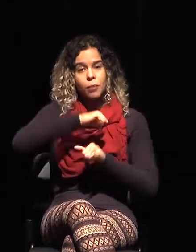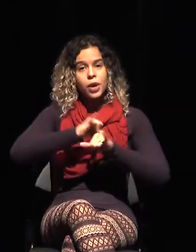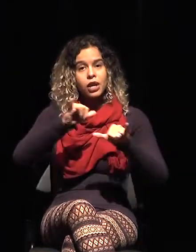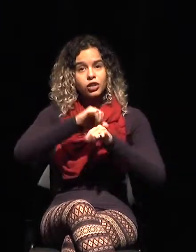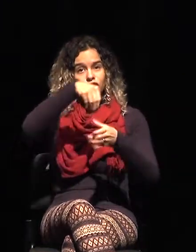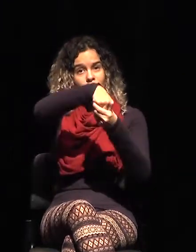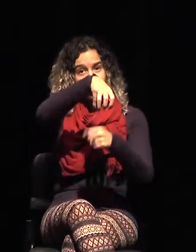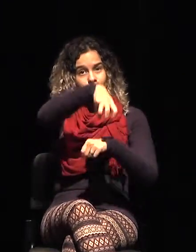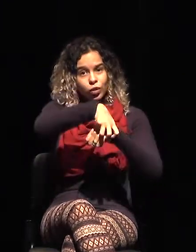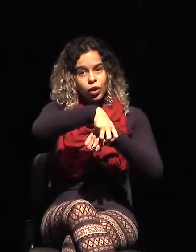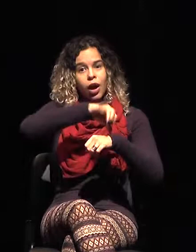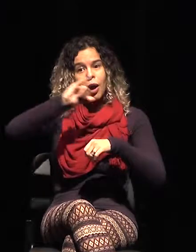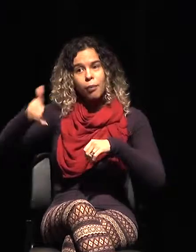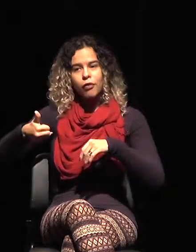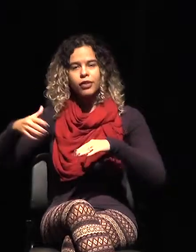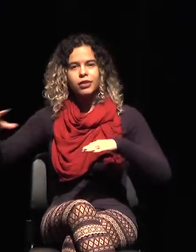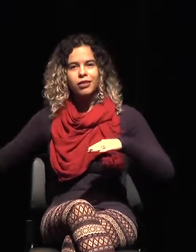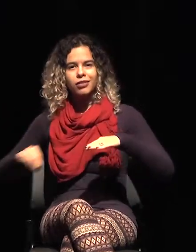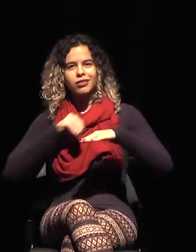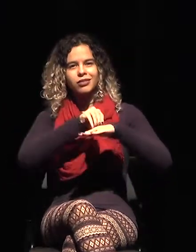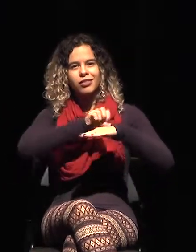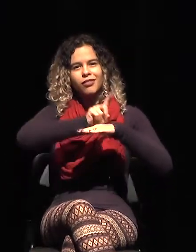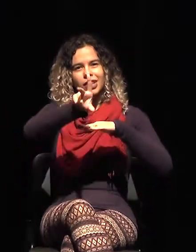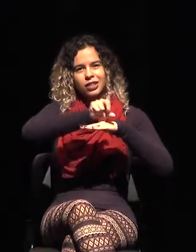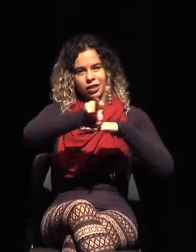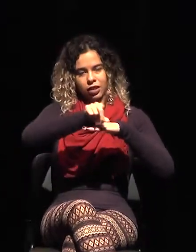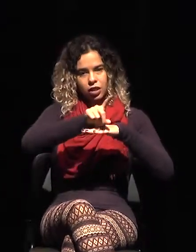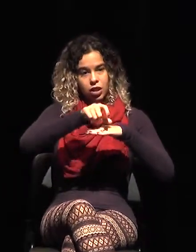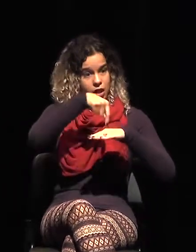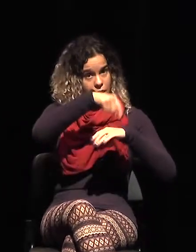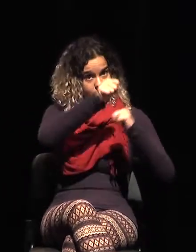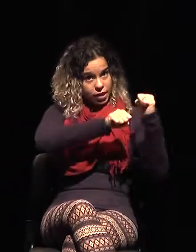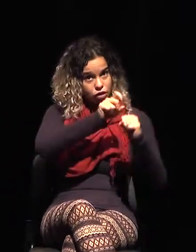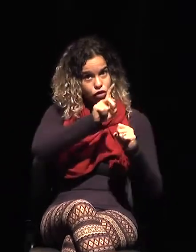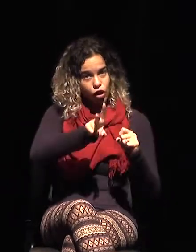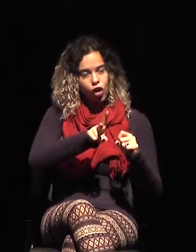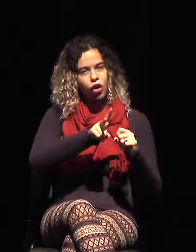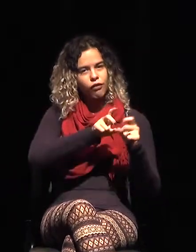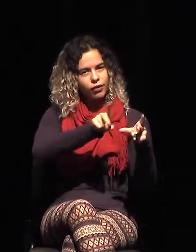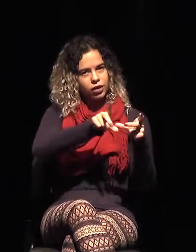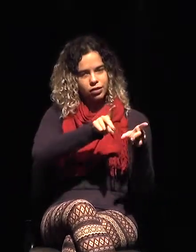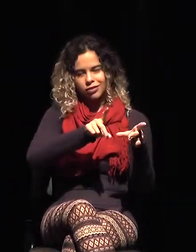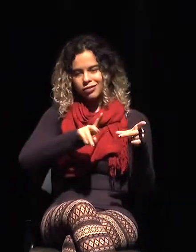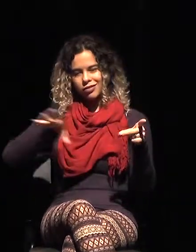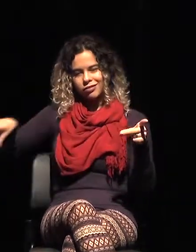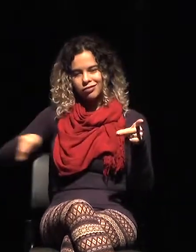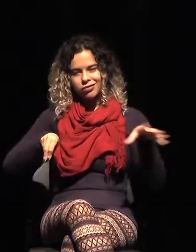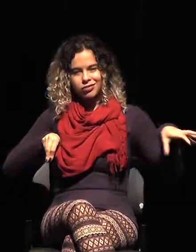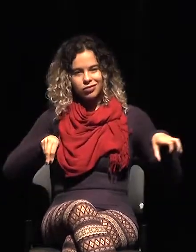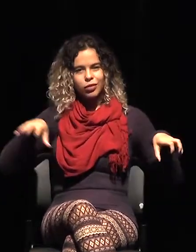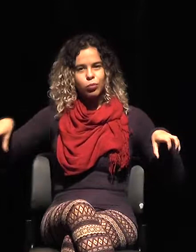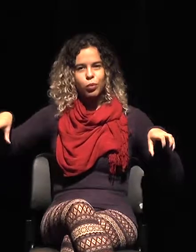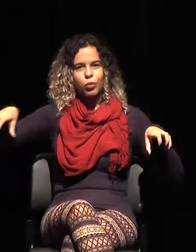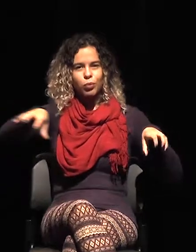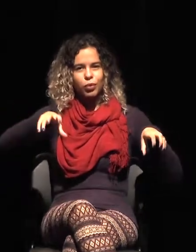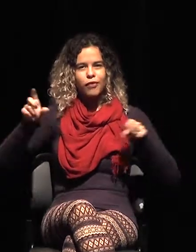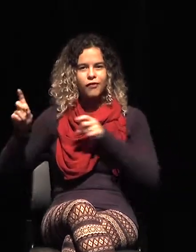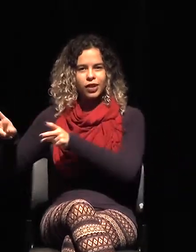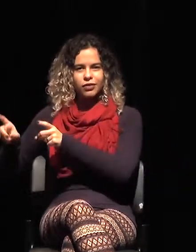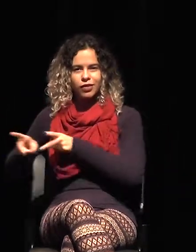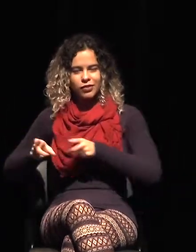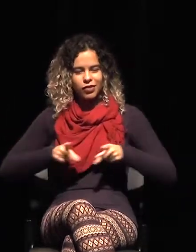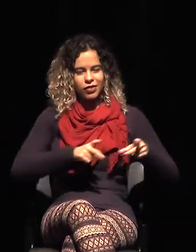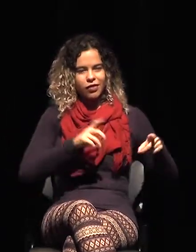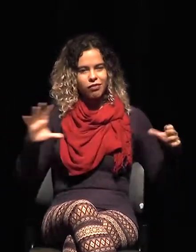no solo ellos son los que también están vendiendo, también lo pueden utilizar, el comercio ilícito de bienes culturales, también